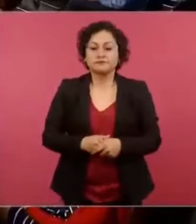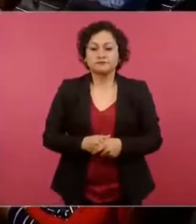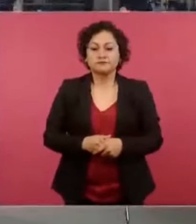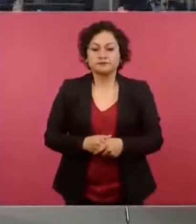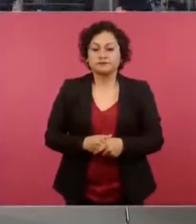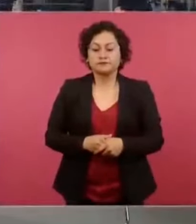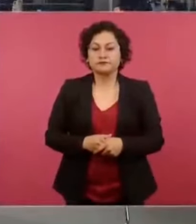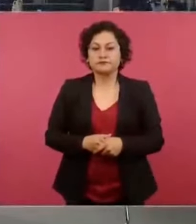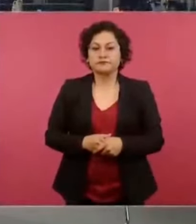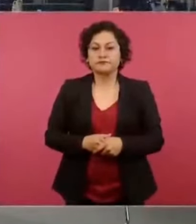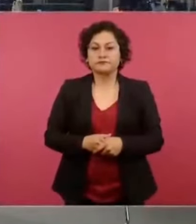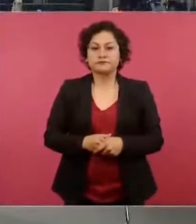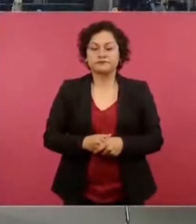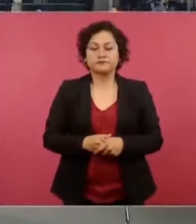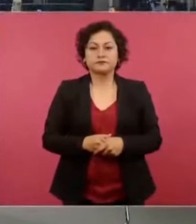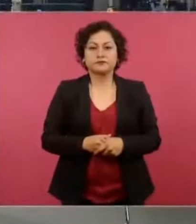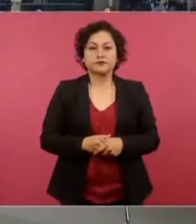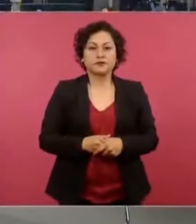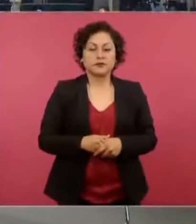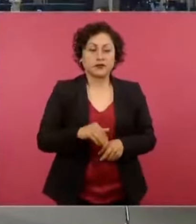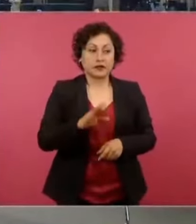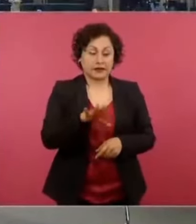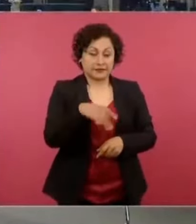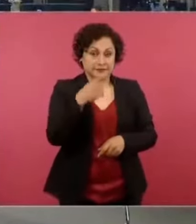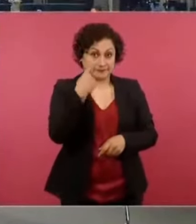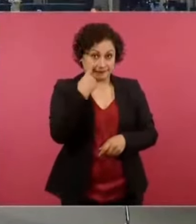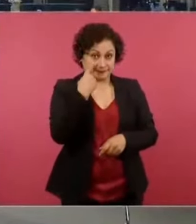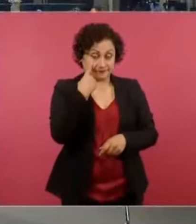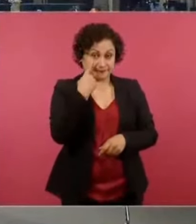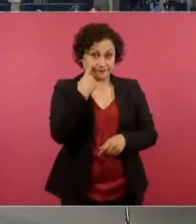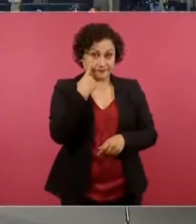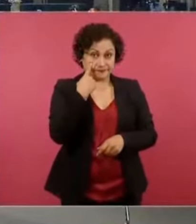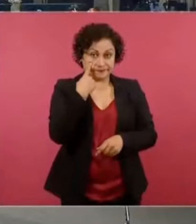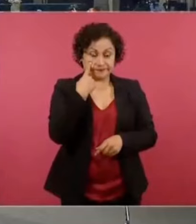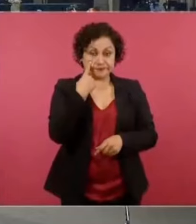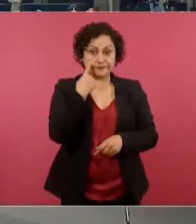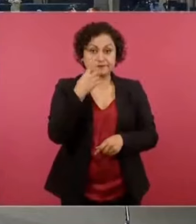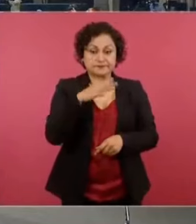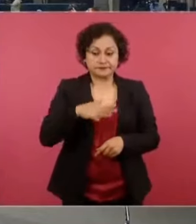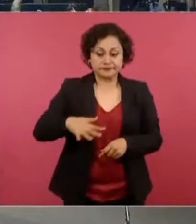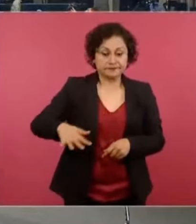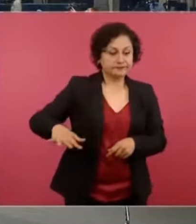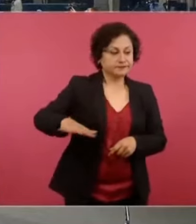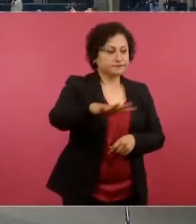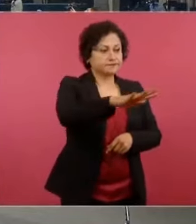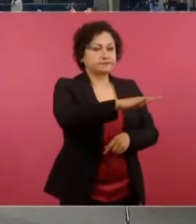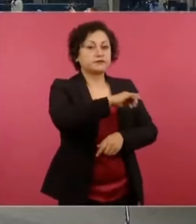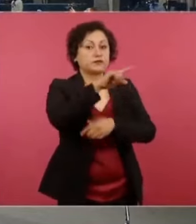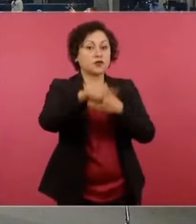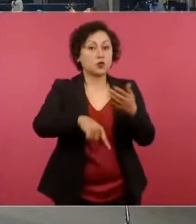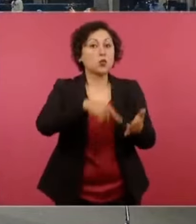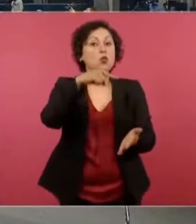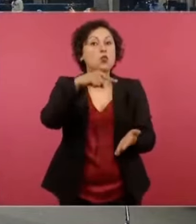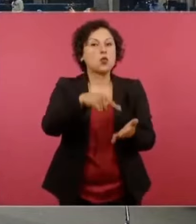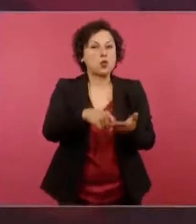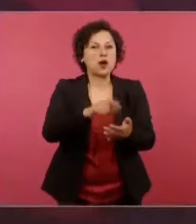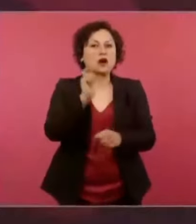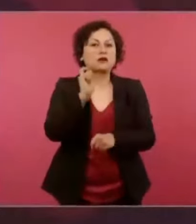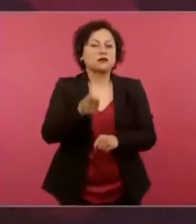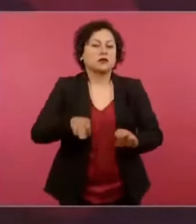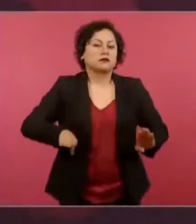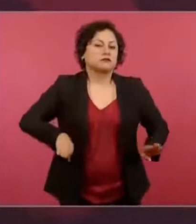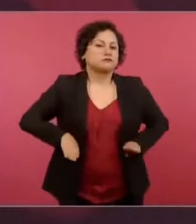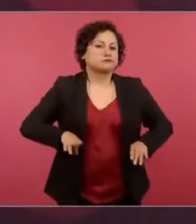Bueno, nada más ahí, esta es una zona de hundimientos, pero hemos